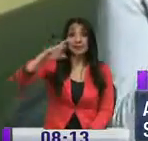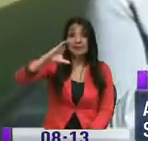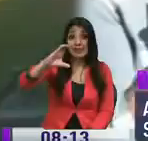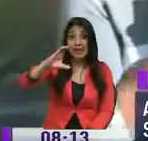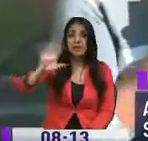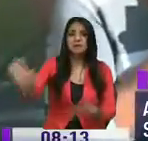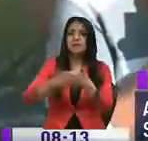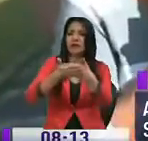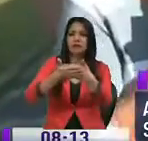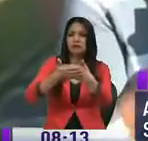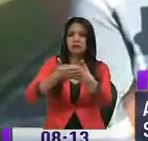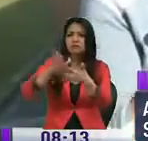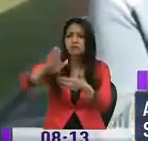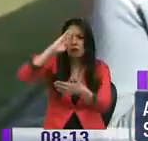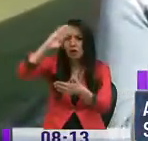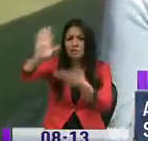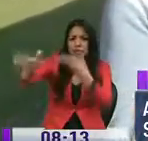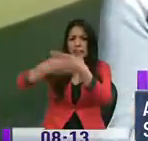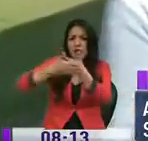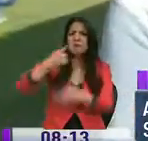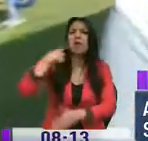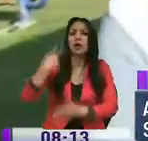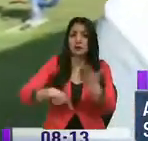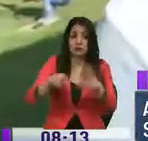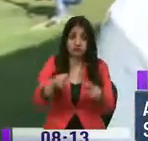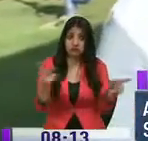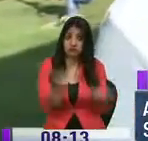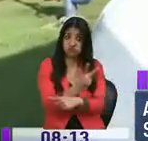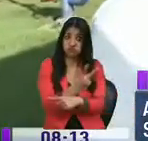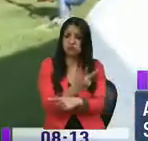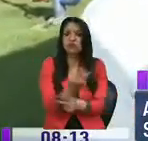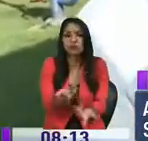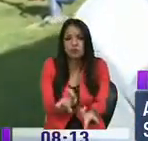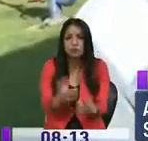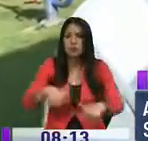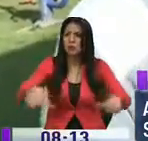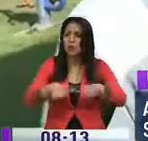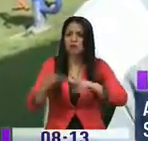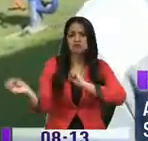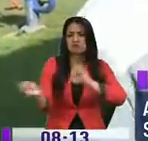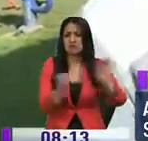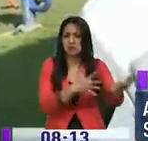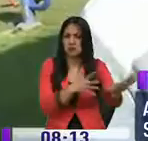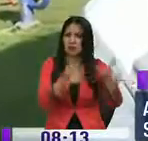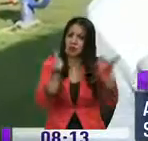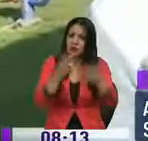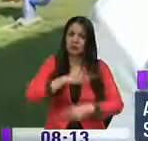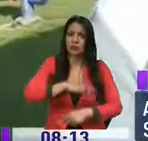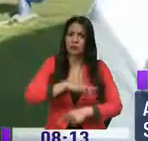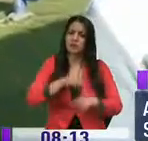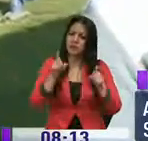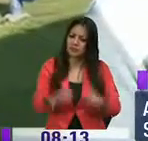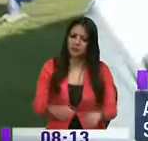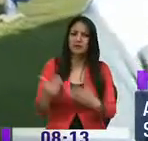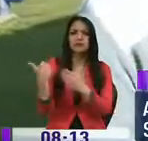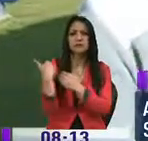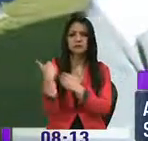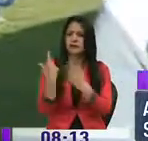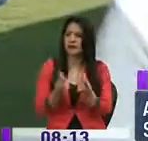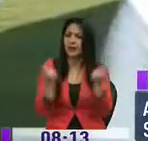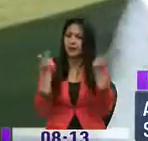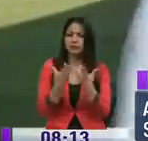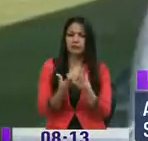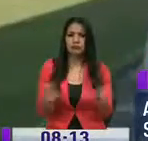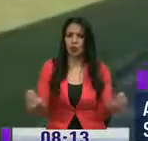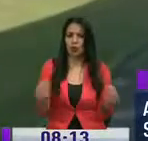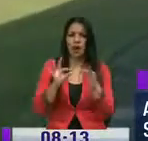completamente. No sirve de nada. Tenemos un espacio público botado ahí que debe el municipio tomar cartas en el asunto. Aquí somos